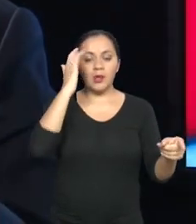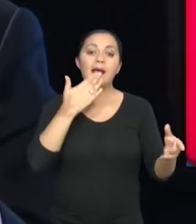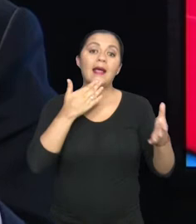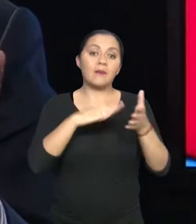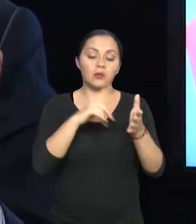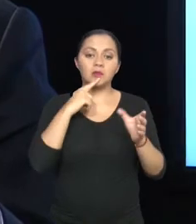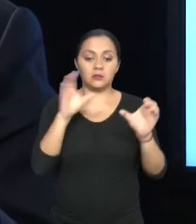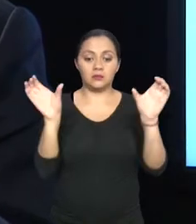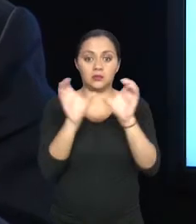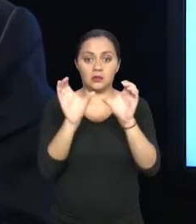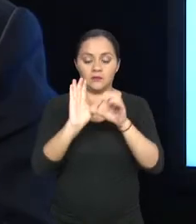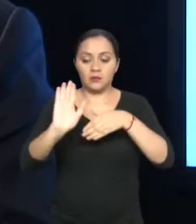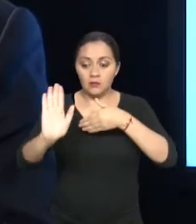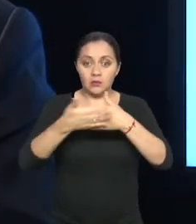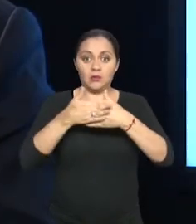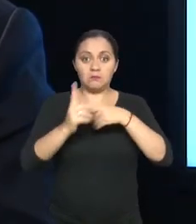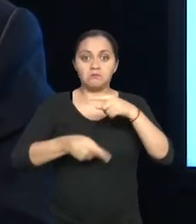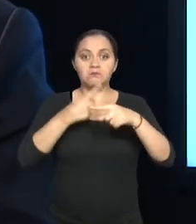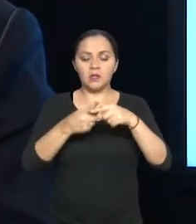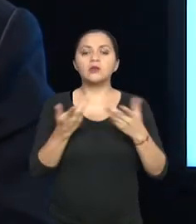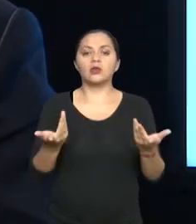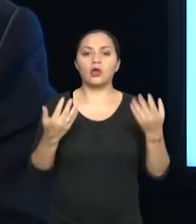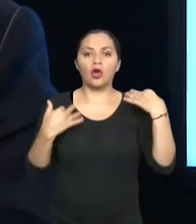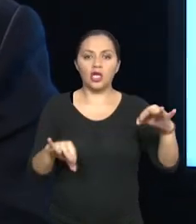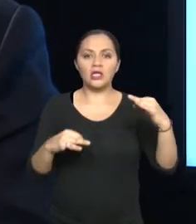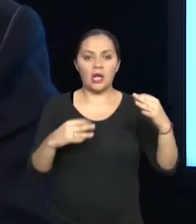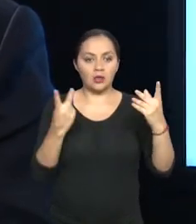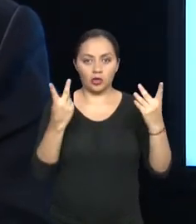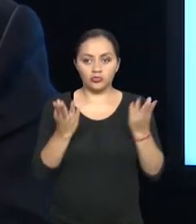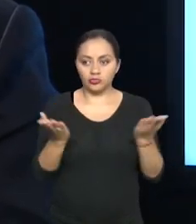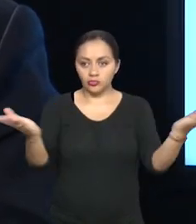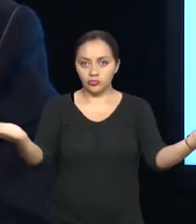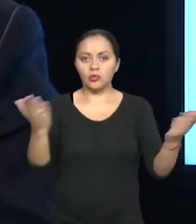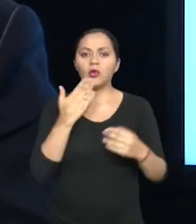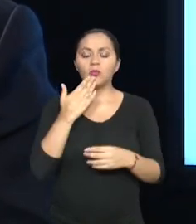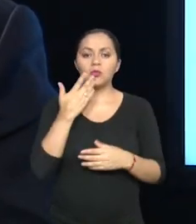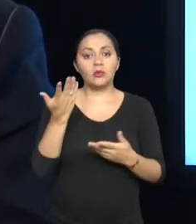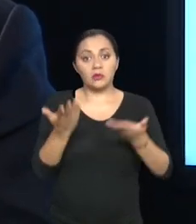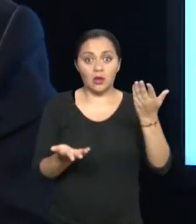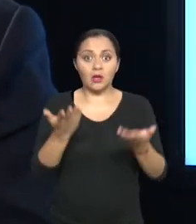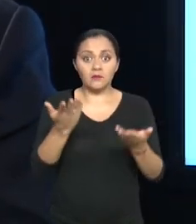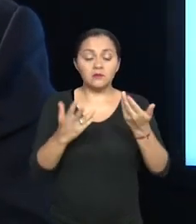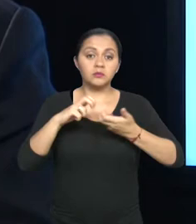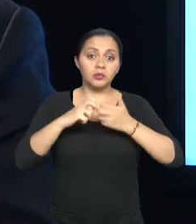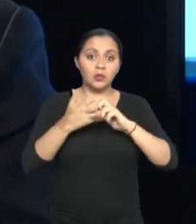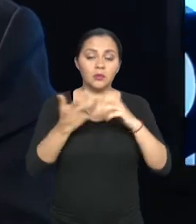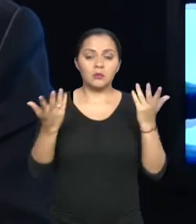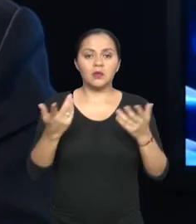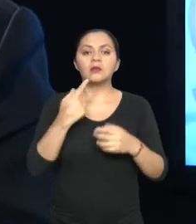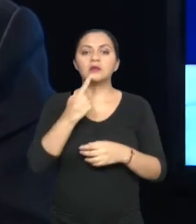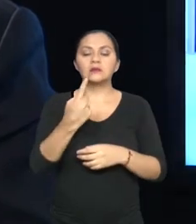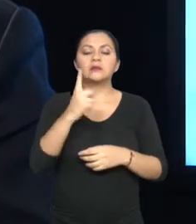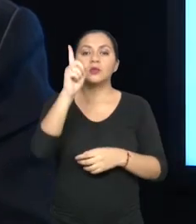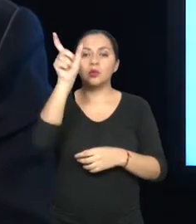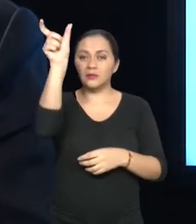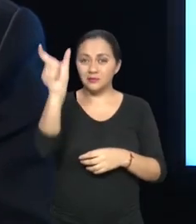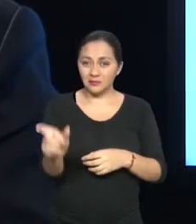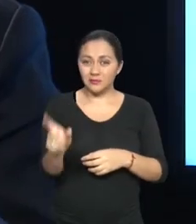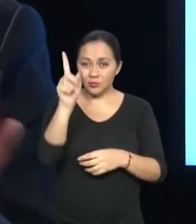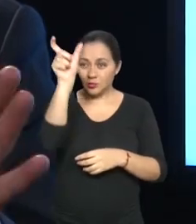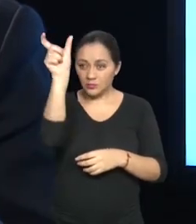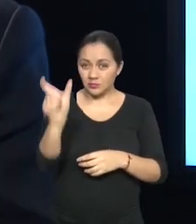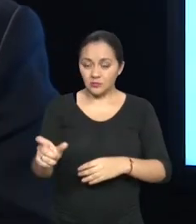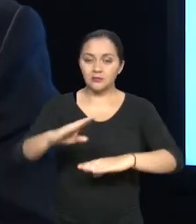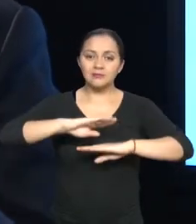hablamos de la reestructuración del Estado, que quiero concluir con una idea. En algún momento hablábamos de la ventanilla única de atención directamente,